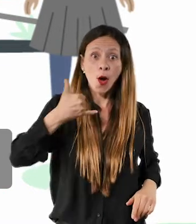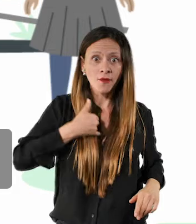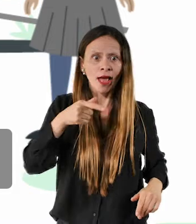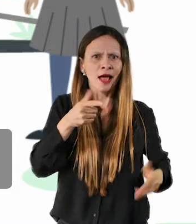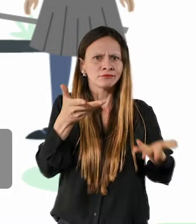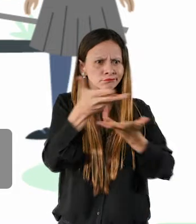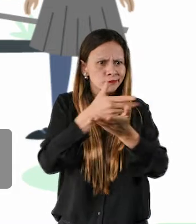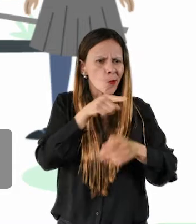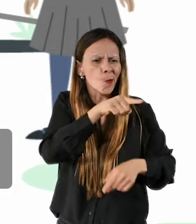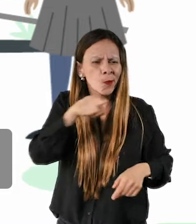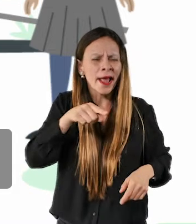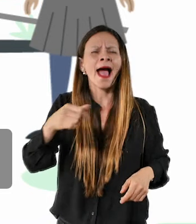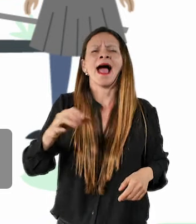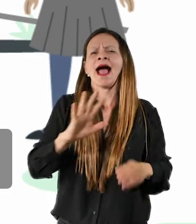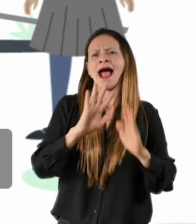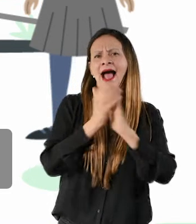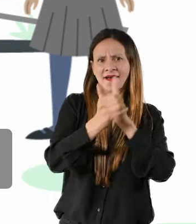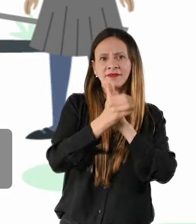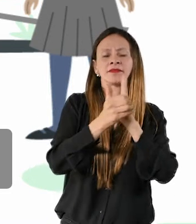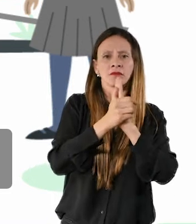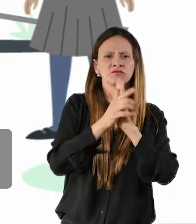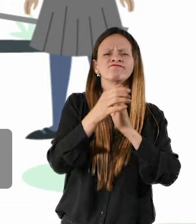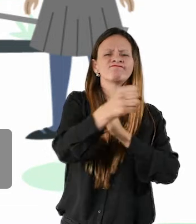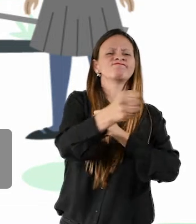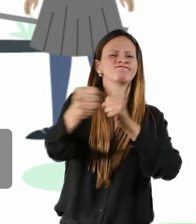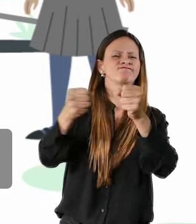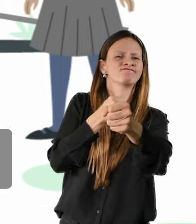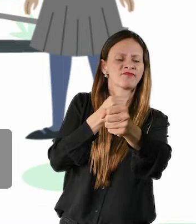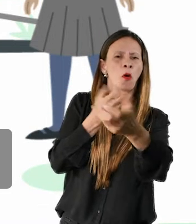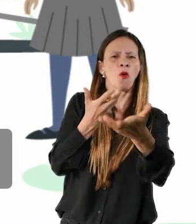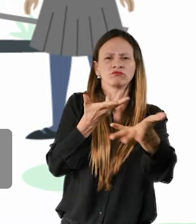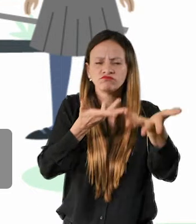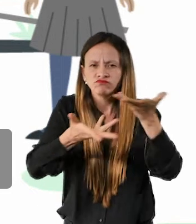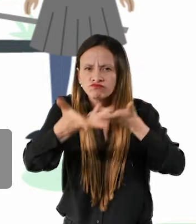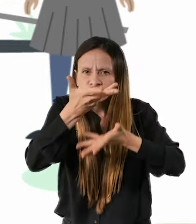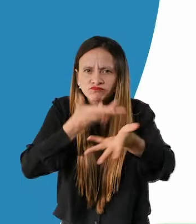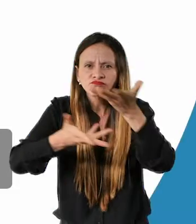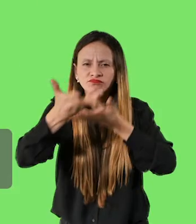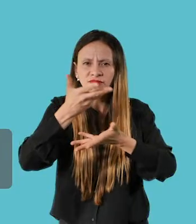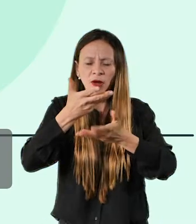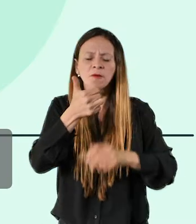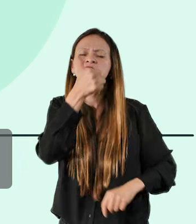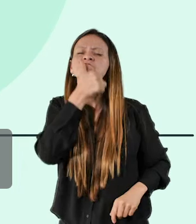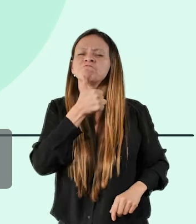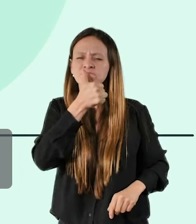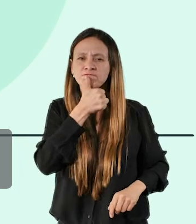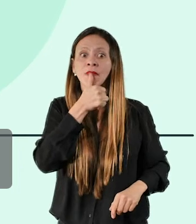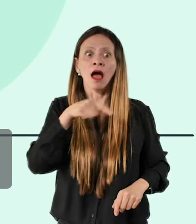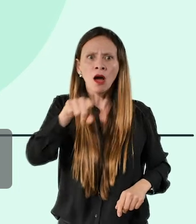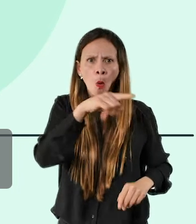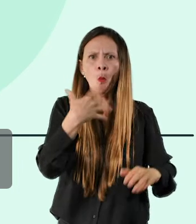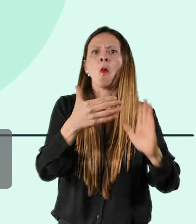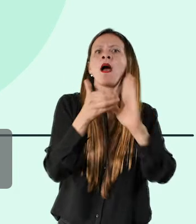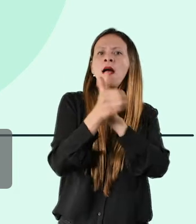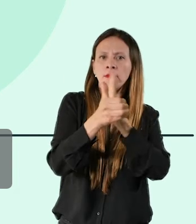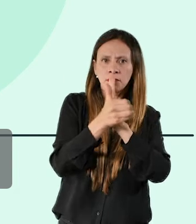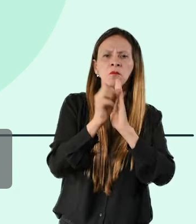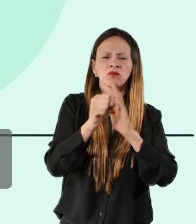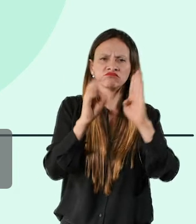otros individuos, grupos e instituciones, así como de resolver conflictos de manera efectiva. Los niños, niñas,